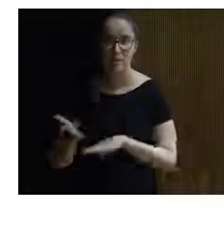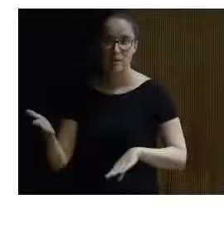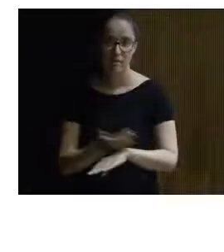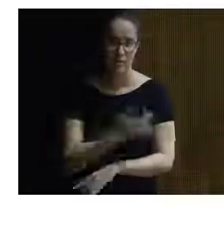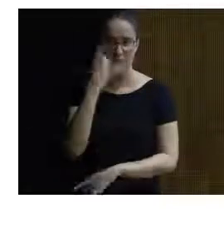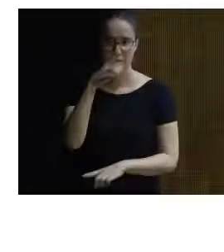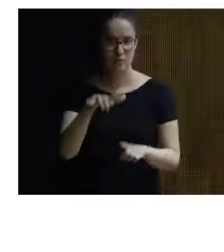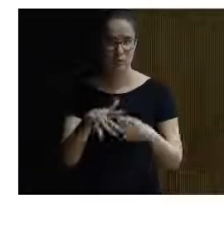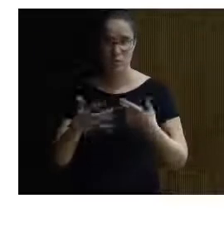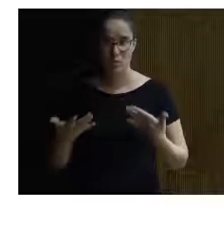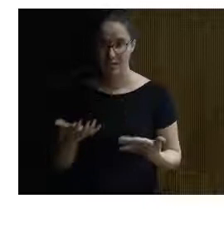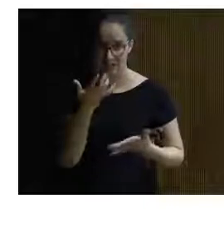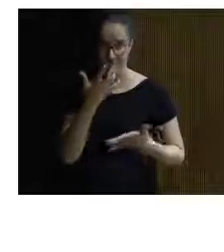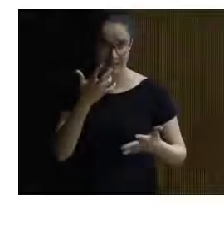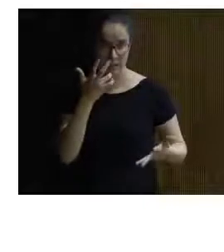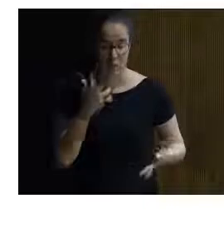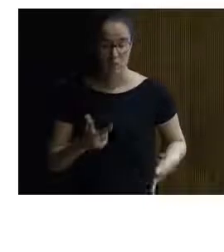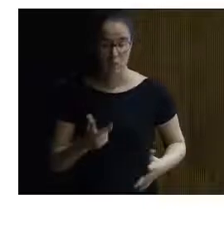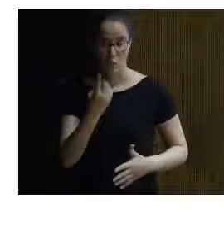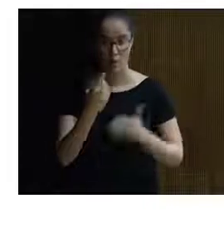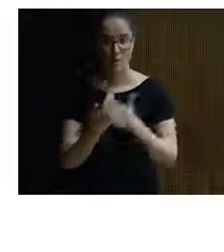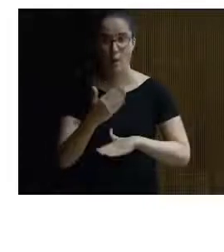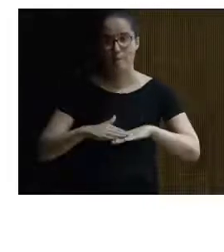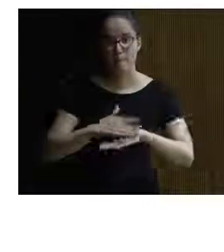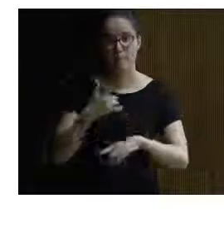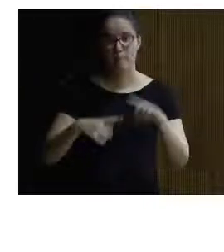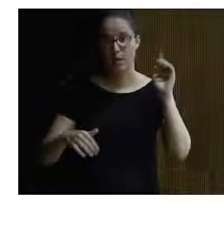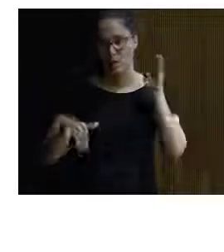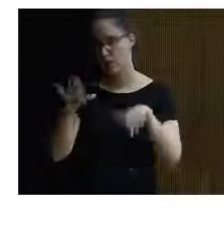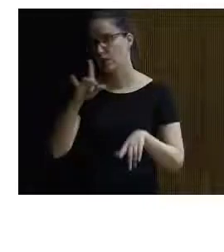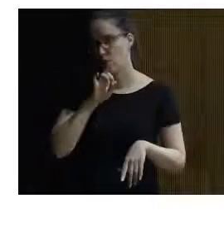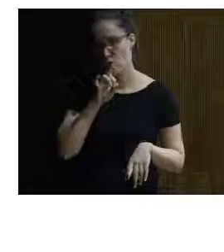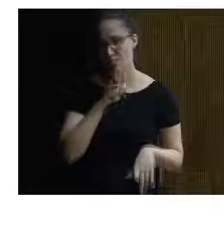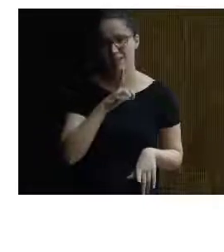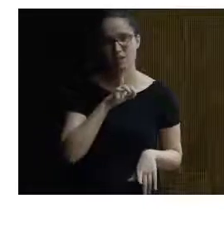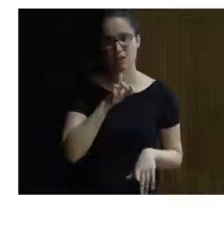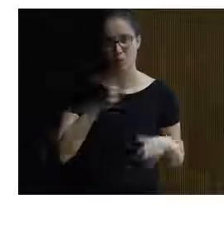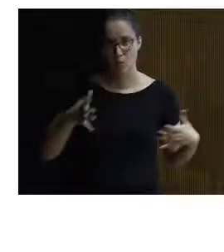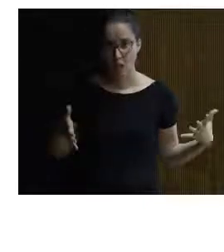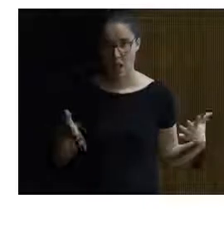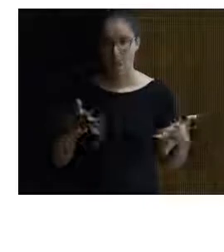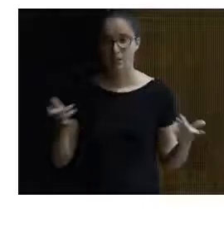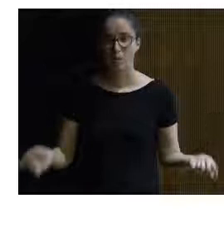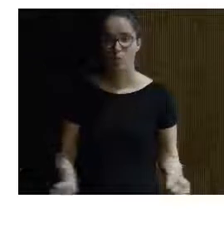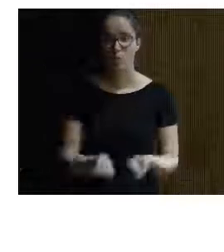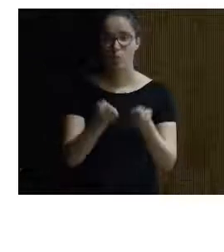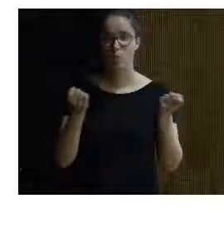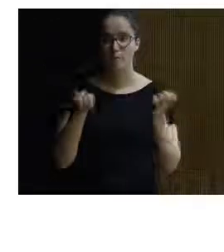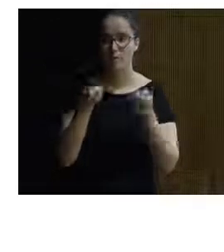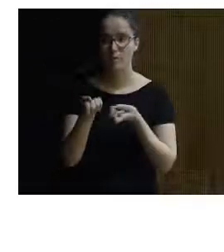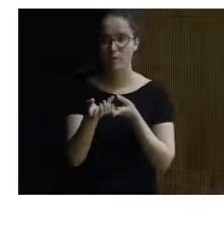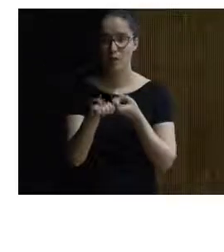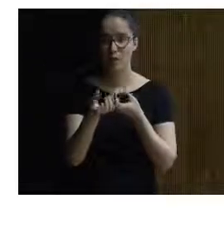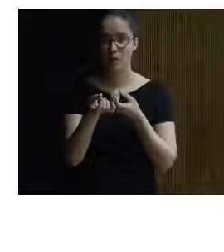saben lo que se van a encontrar, si la etapa es de una dificultad baja, media o alta. Se ha promocionado información